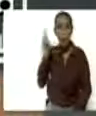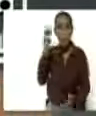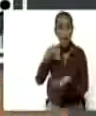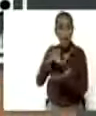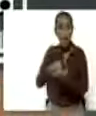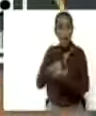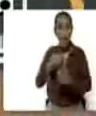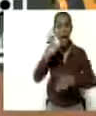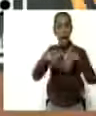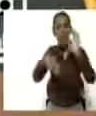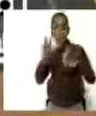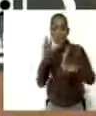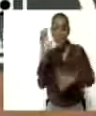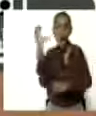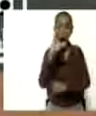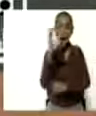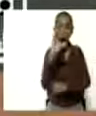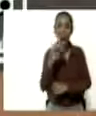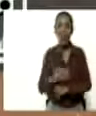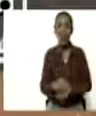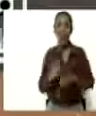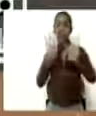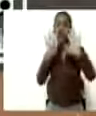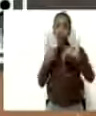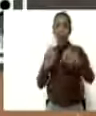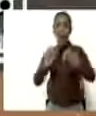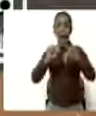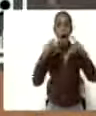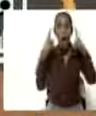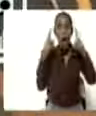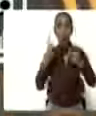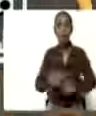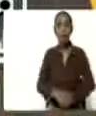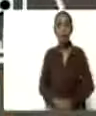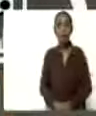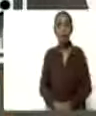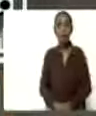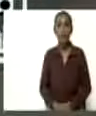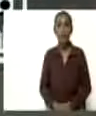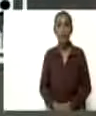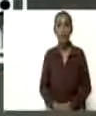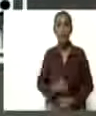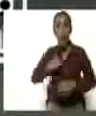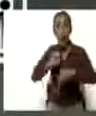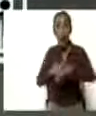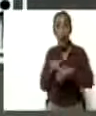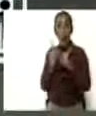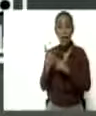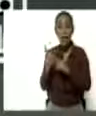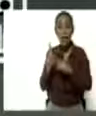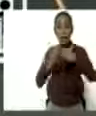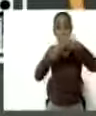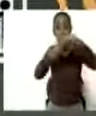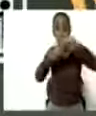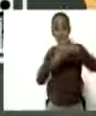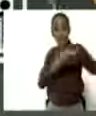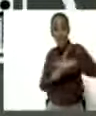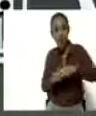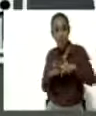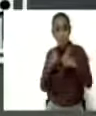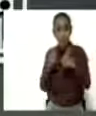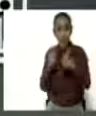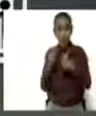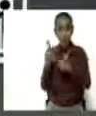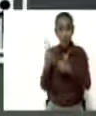13 en Caracas, 9 en La Guaira. Jorge, esto da, si sumo bien me